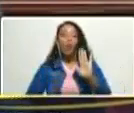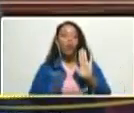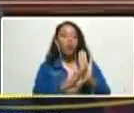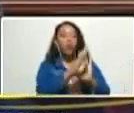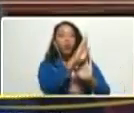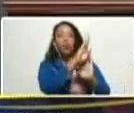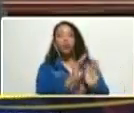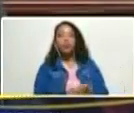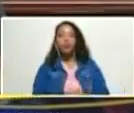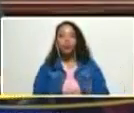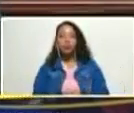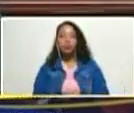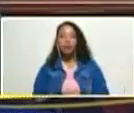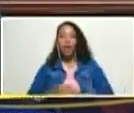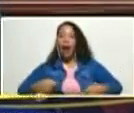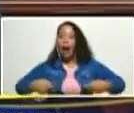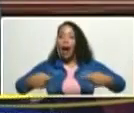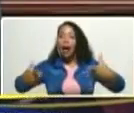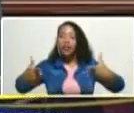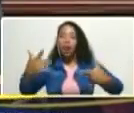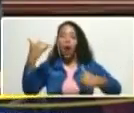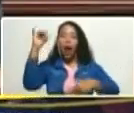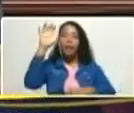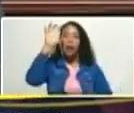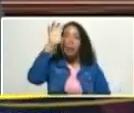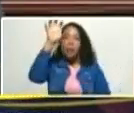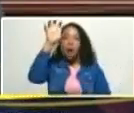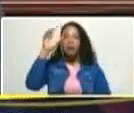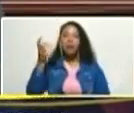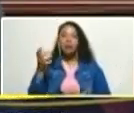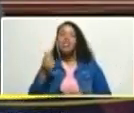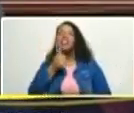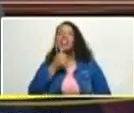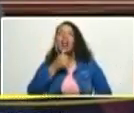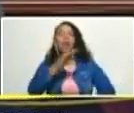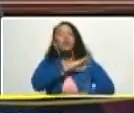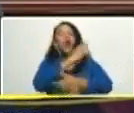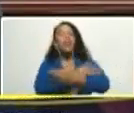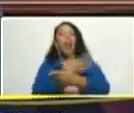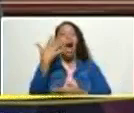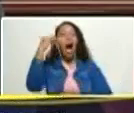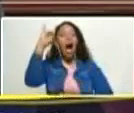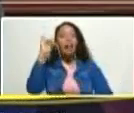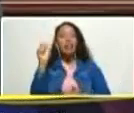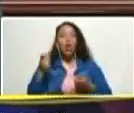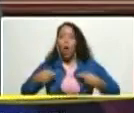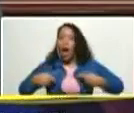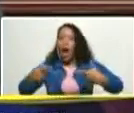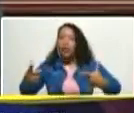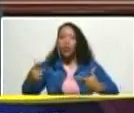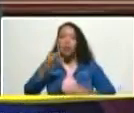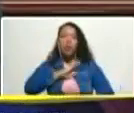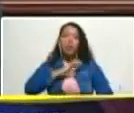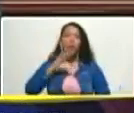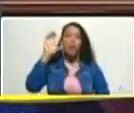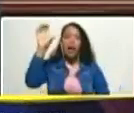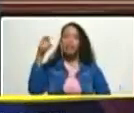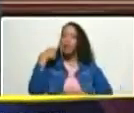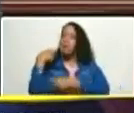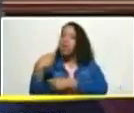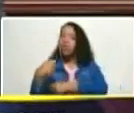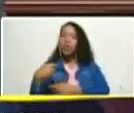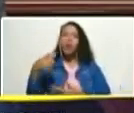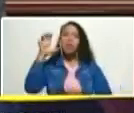de los gastos del Estado quién es el poder que garantiza los gastos del Estado la inversión del